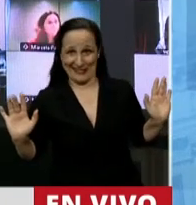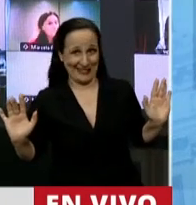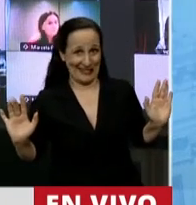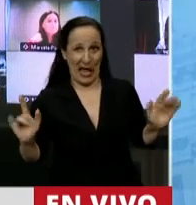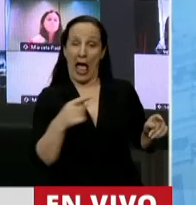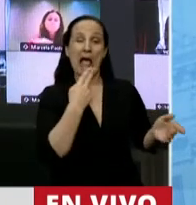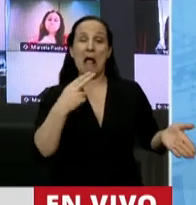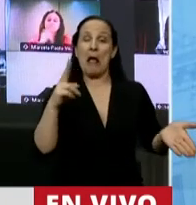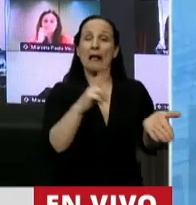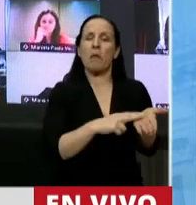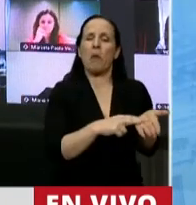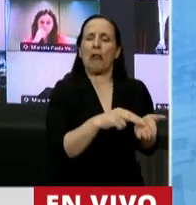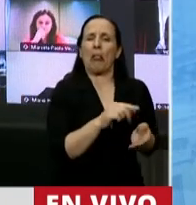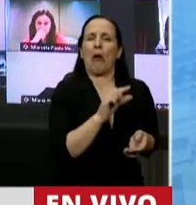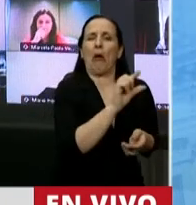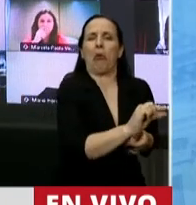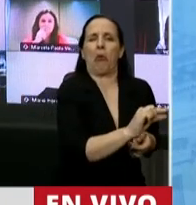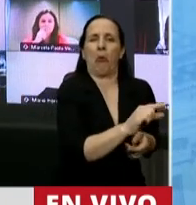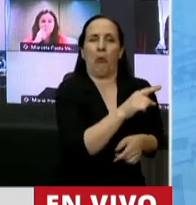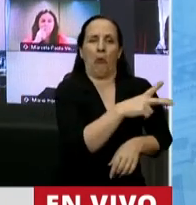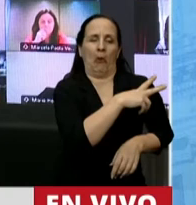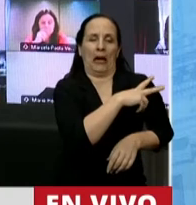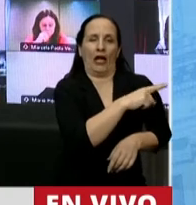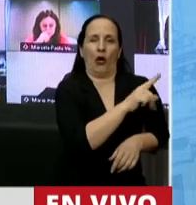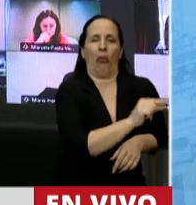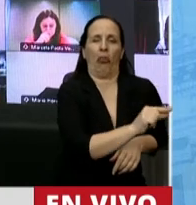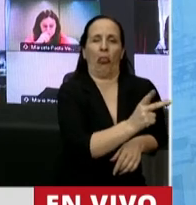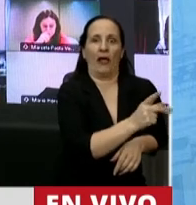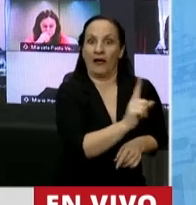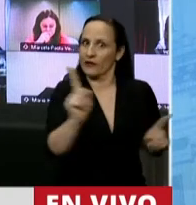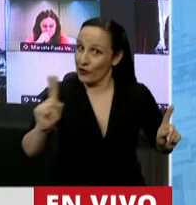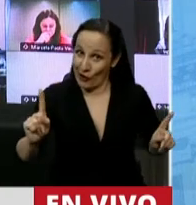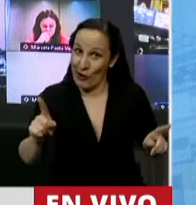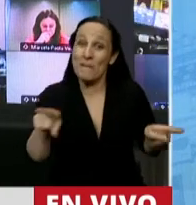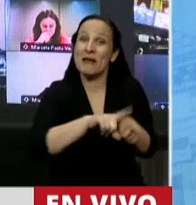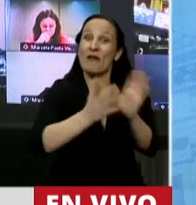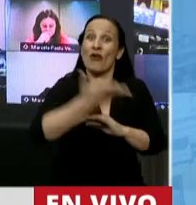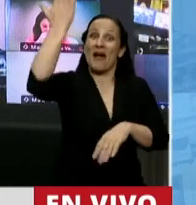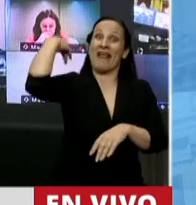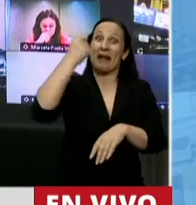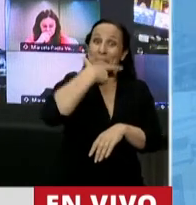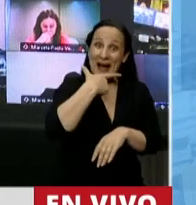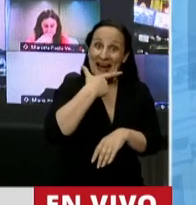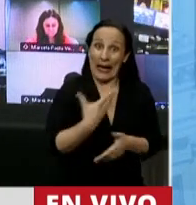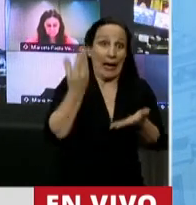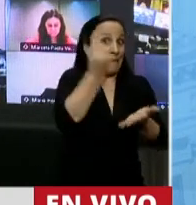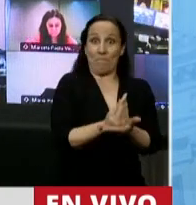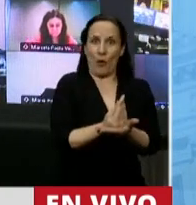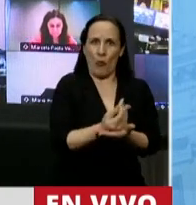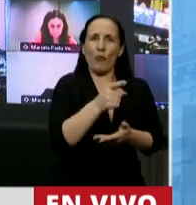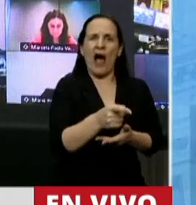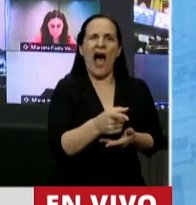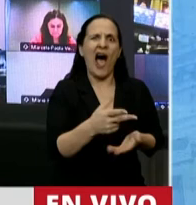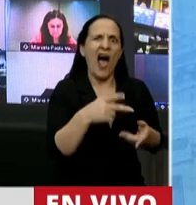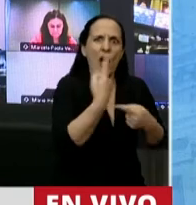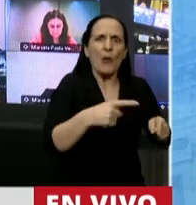impositiva menor para los sectores más poderosos. No es lo que hizo Macri al inicio, que fue bajar el impuesto a